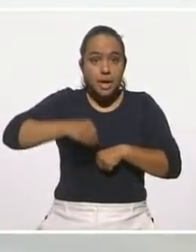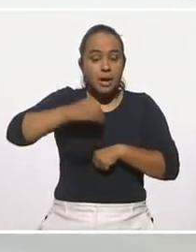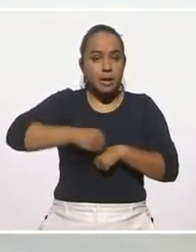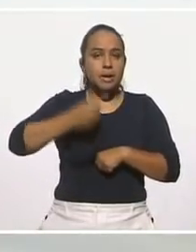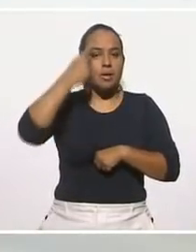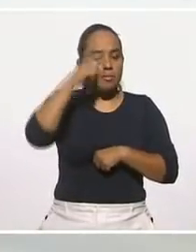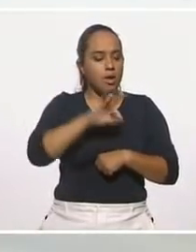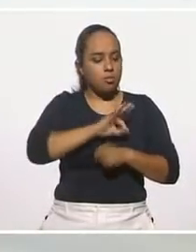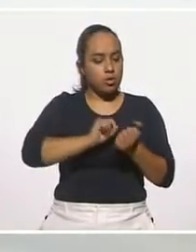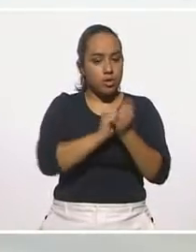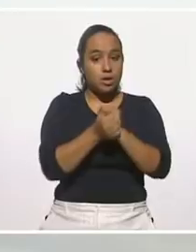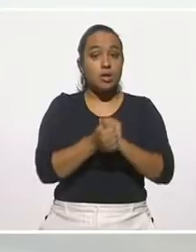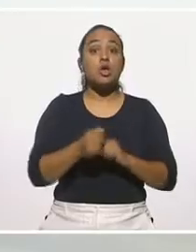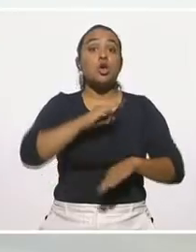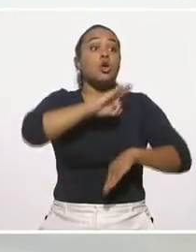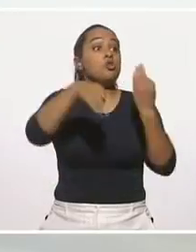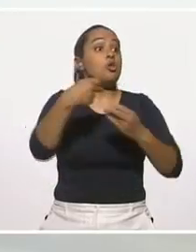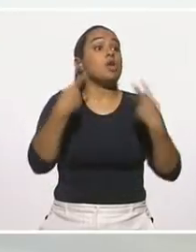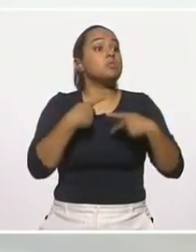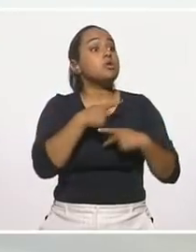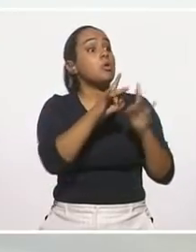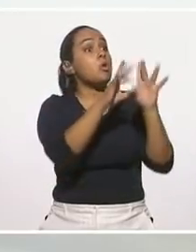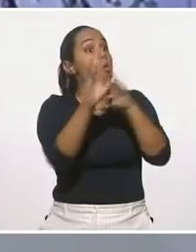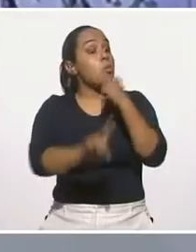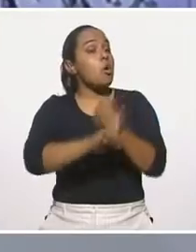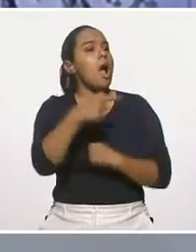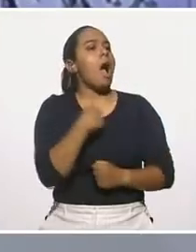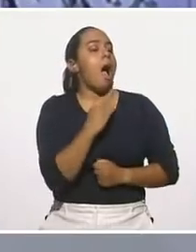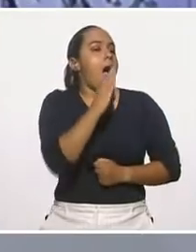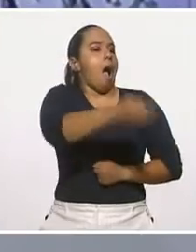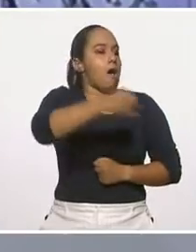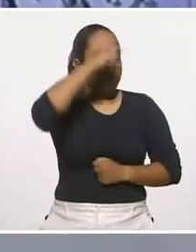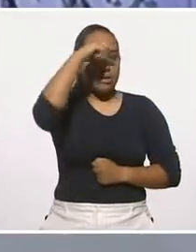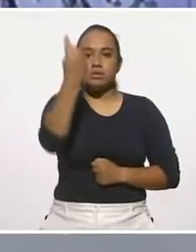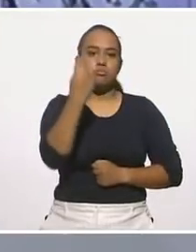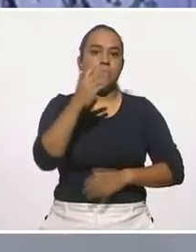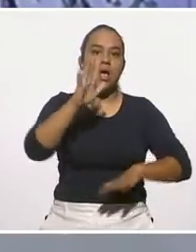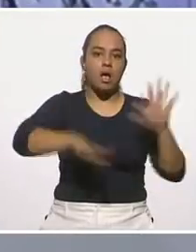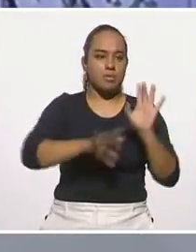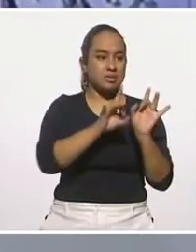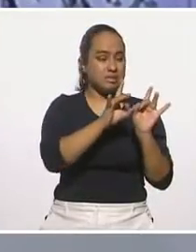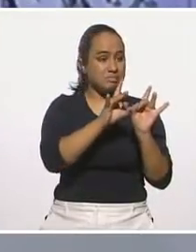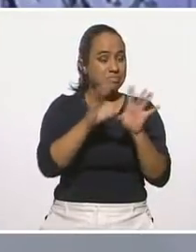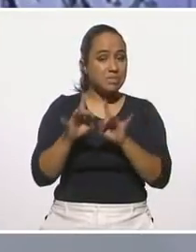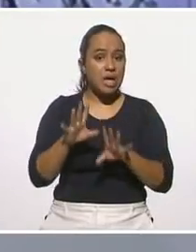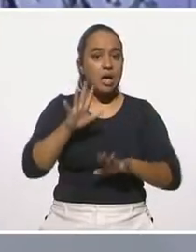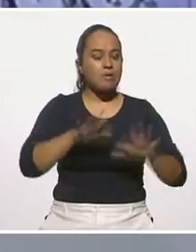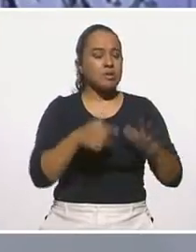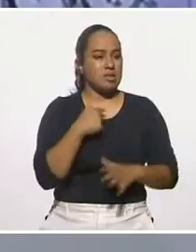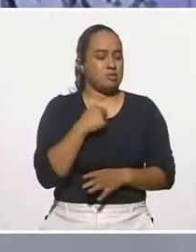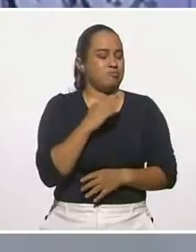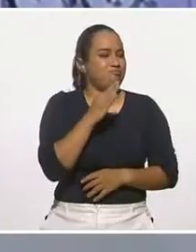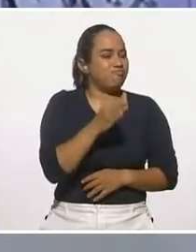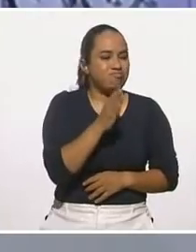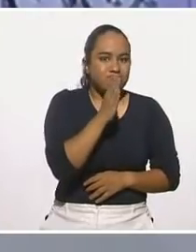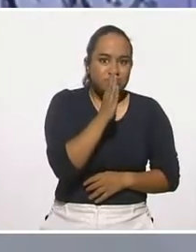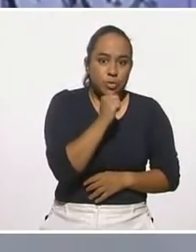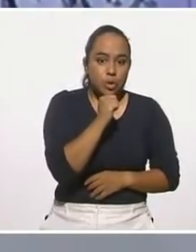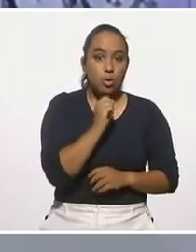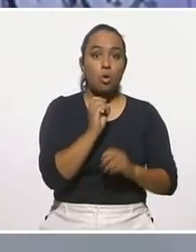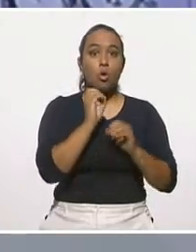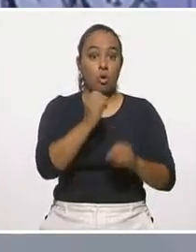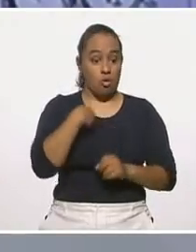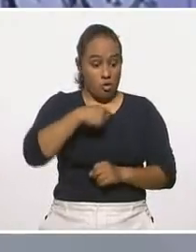resilientes ante todas las adversidades de la vida. En algunas adversidades podemos no ser resilientes o no tan